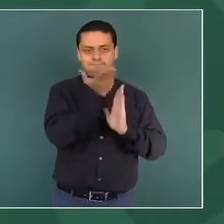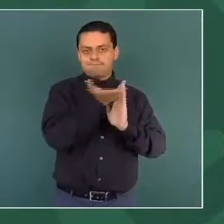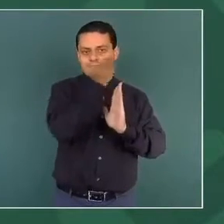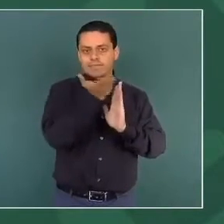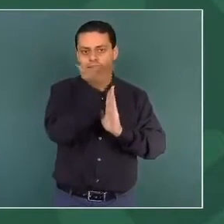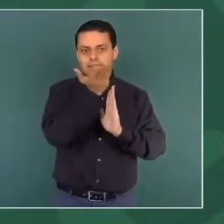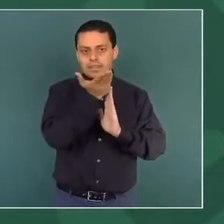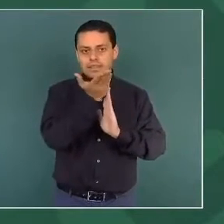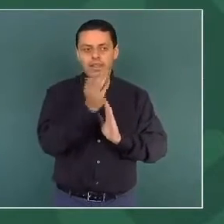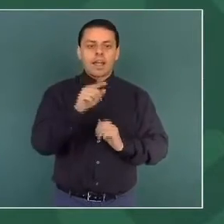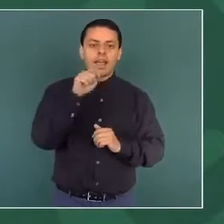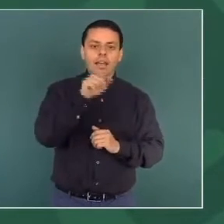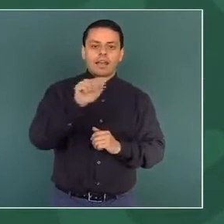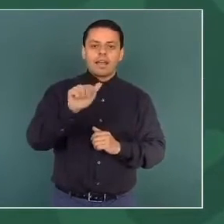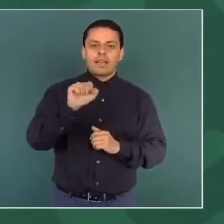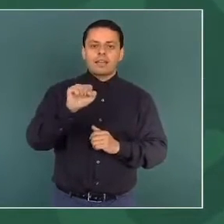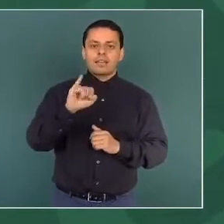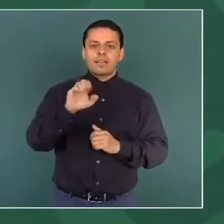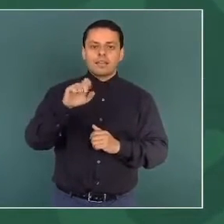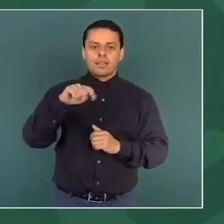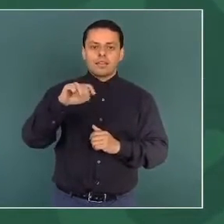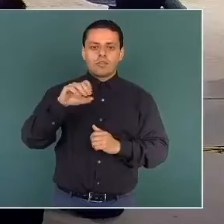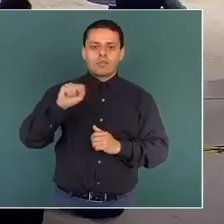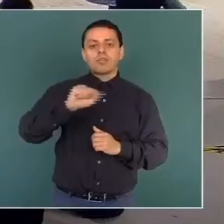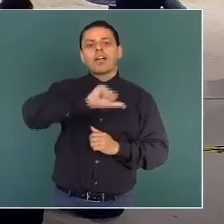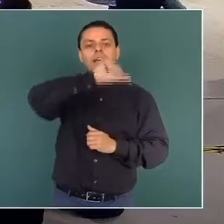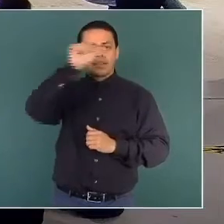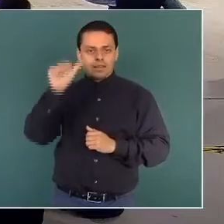Asientos y en Calvillo.